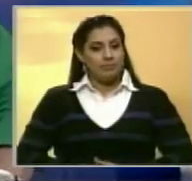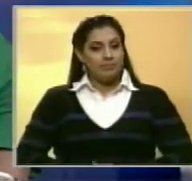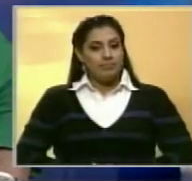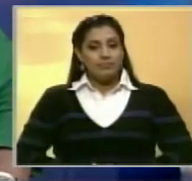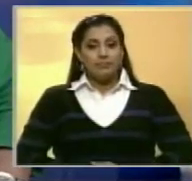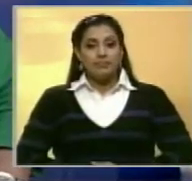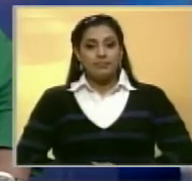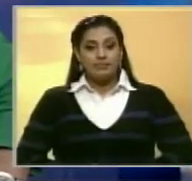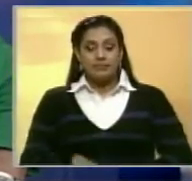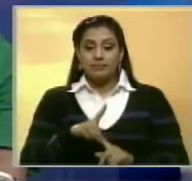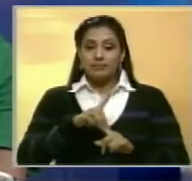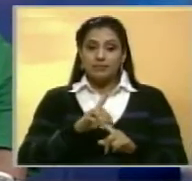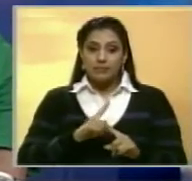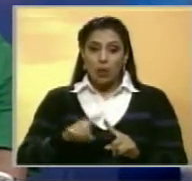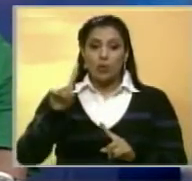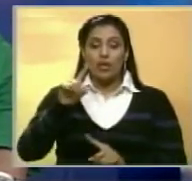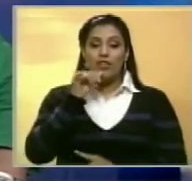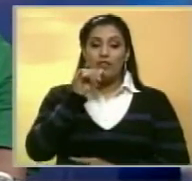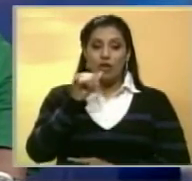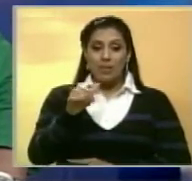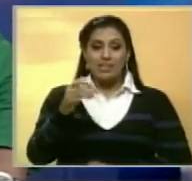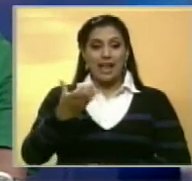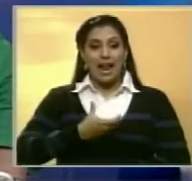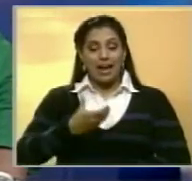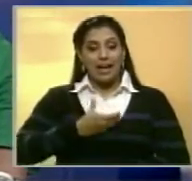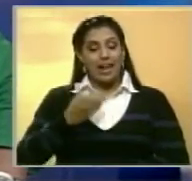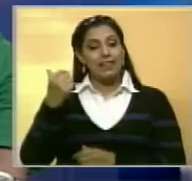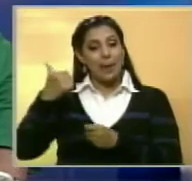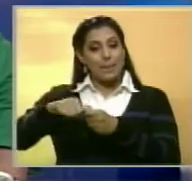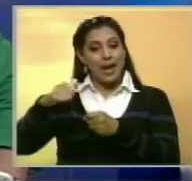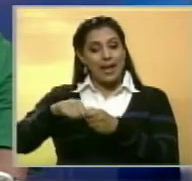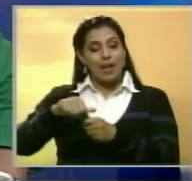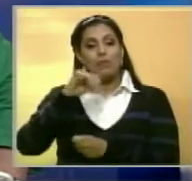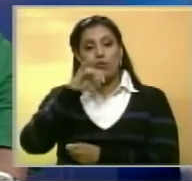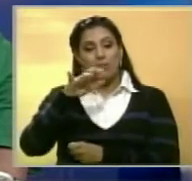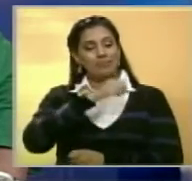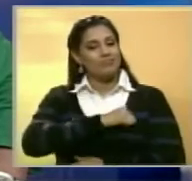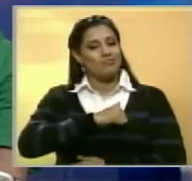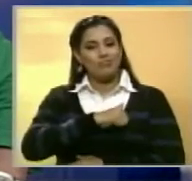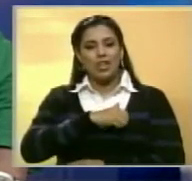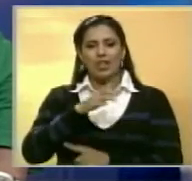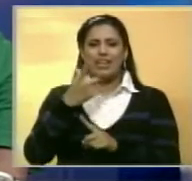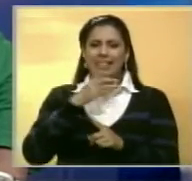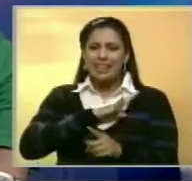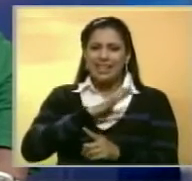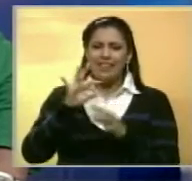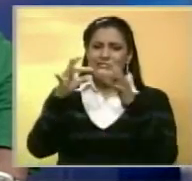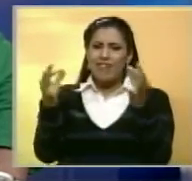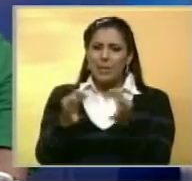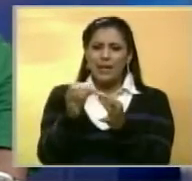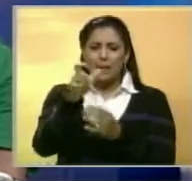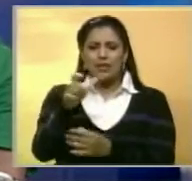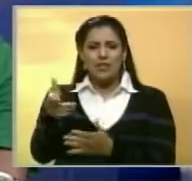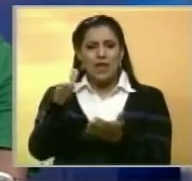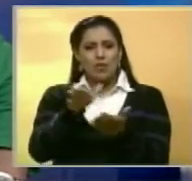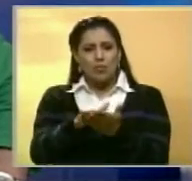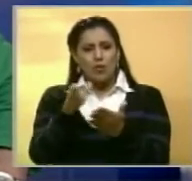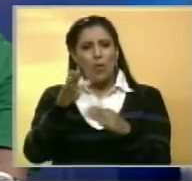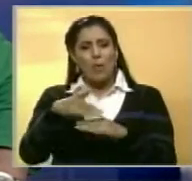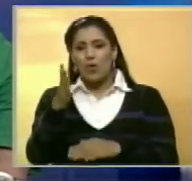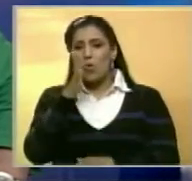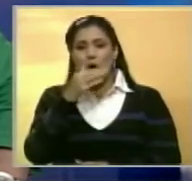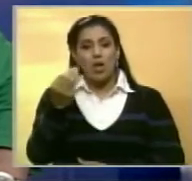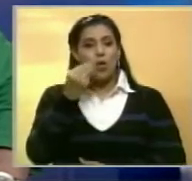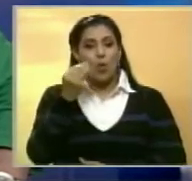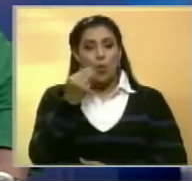En otras noticias, la alcaldesa de Maracaibo, Evelintrejo de Rosales, lamentó la situación que atraviesan las familias venezolanas por la falta